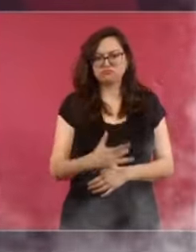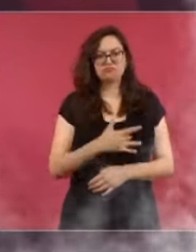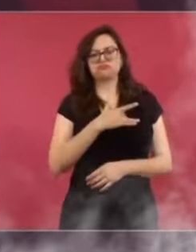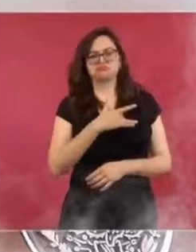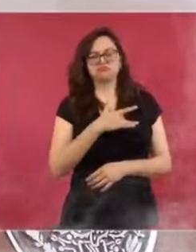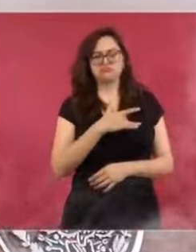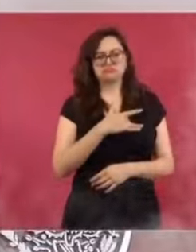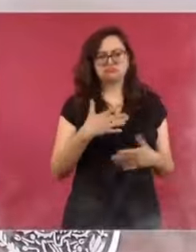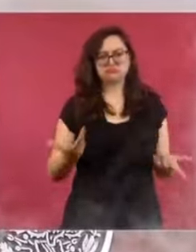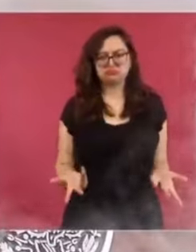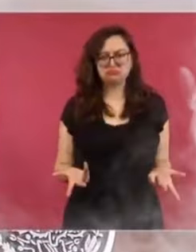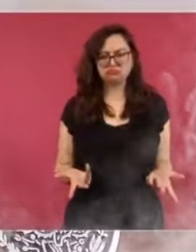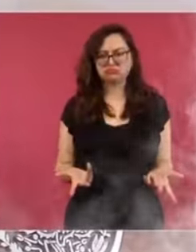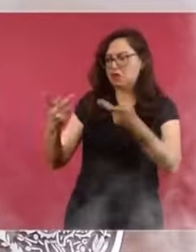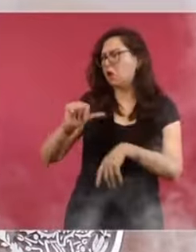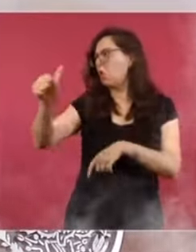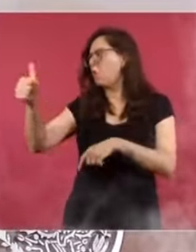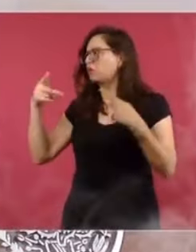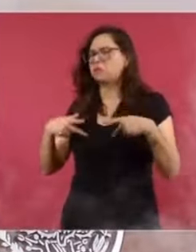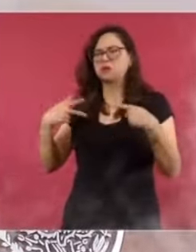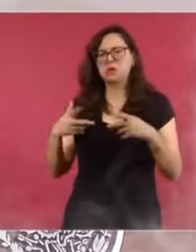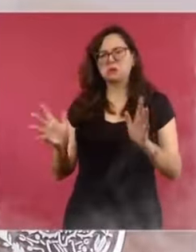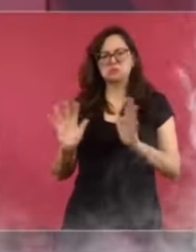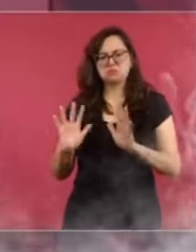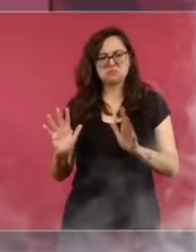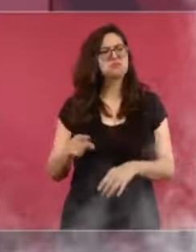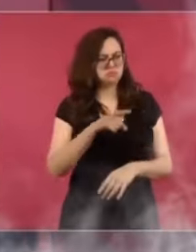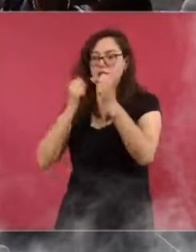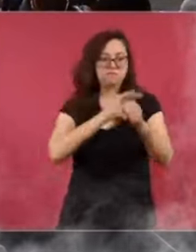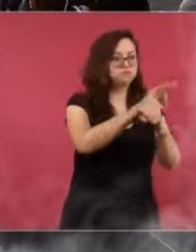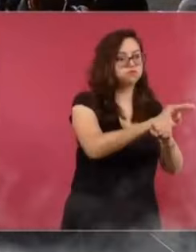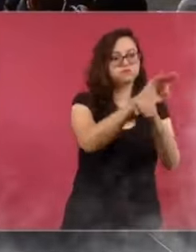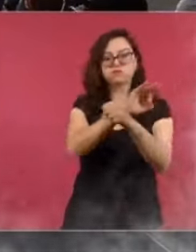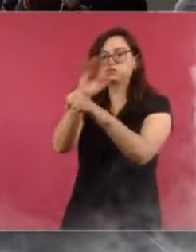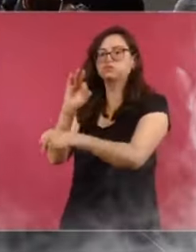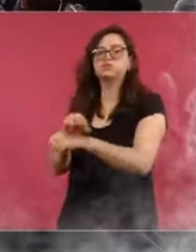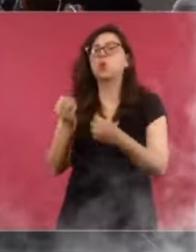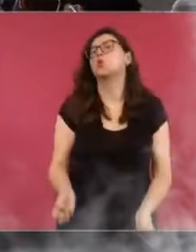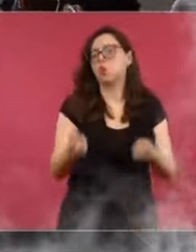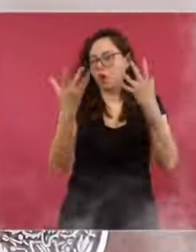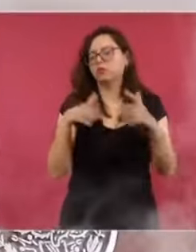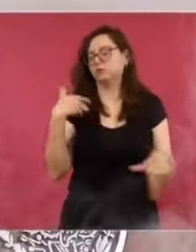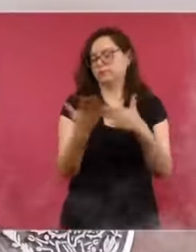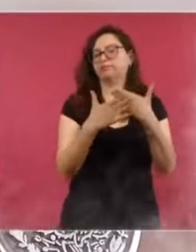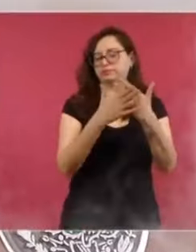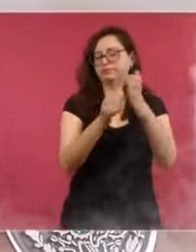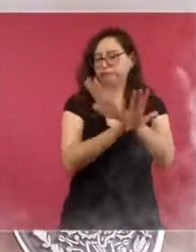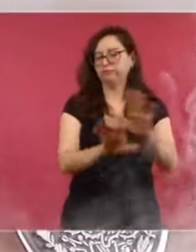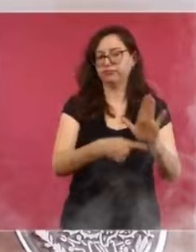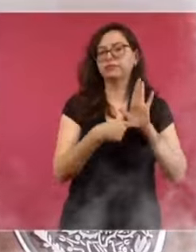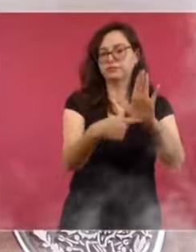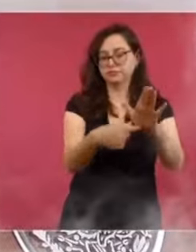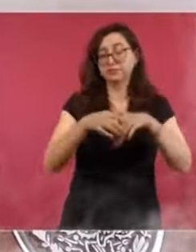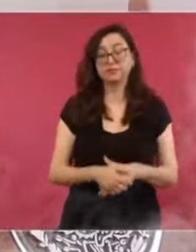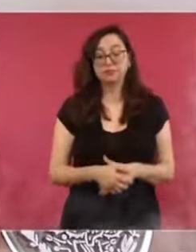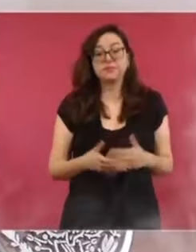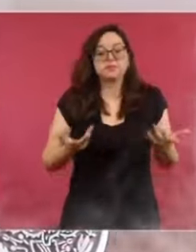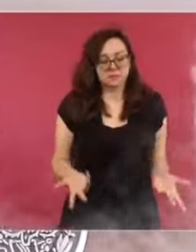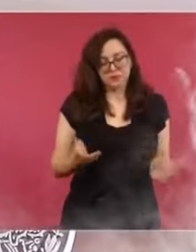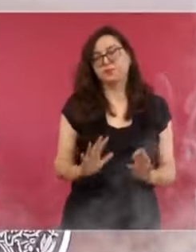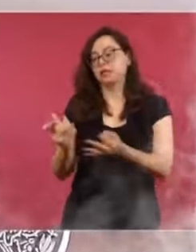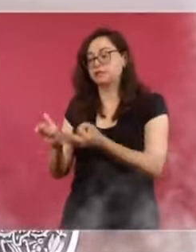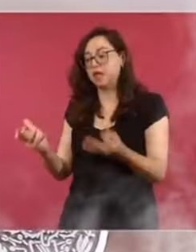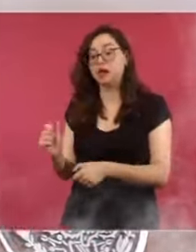interés en venderlo, si no era con ellos, para que continuaran su campo de golf. ¿Qué sucedió en el caso del campo de golf? En vez de